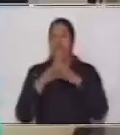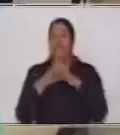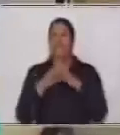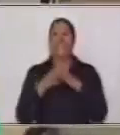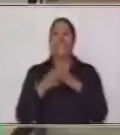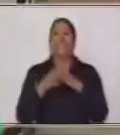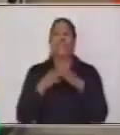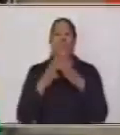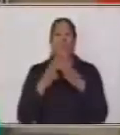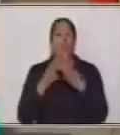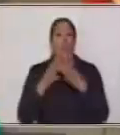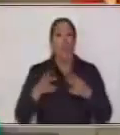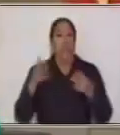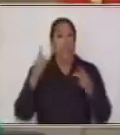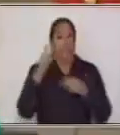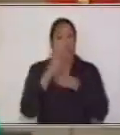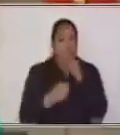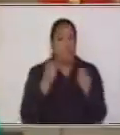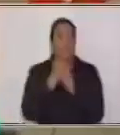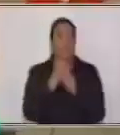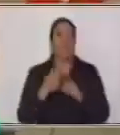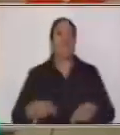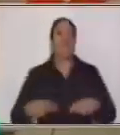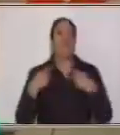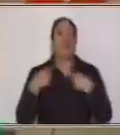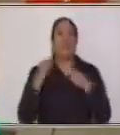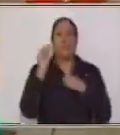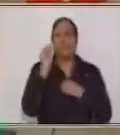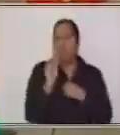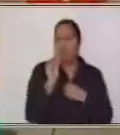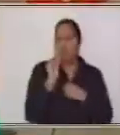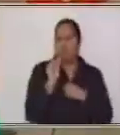son muchos, pocos o ninguno.